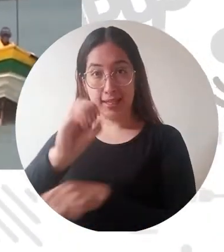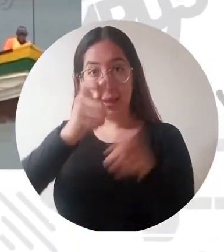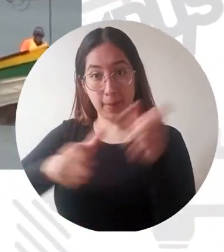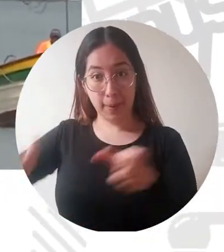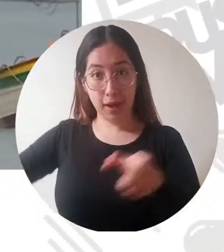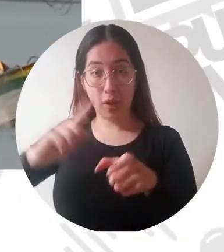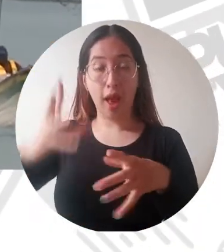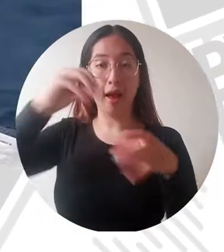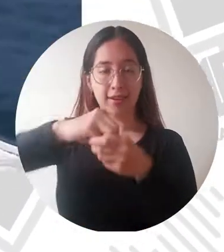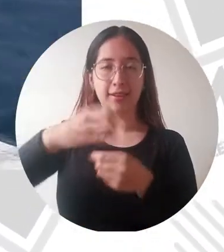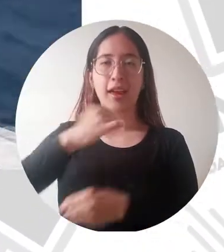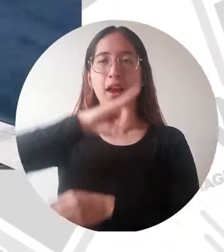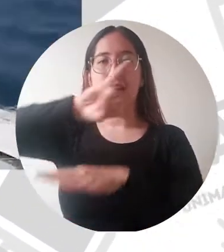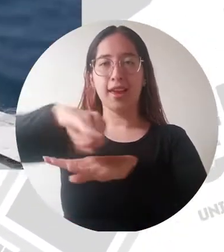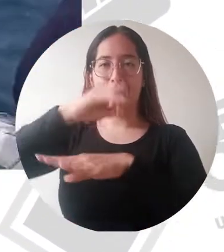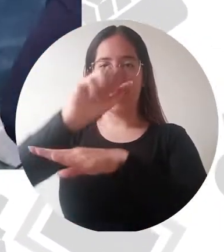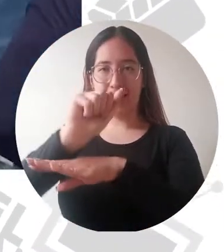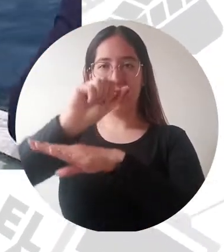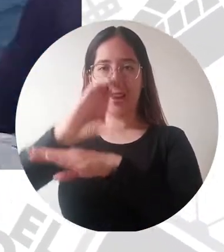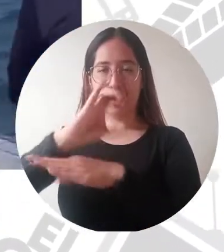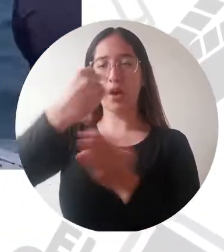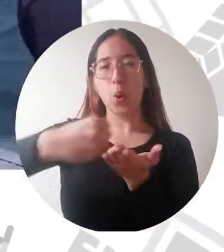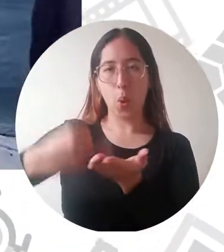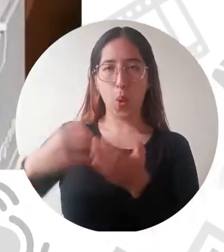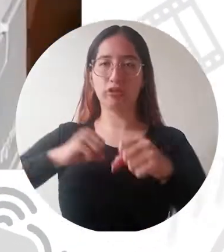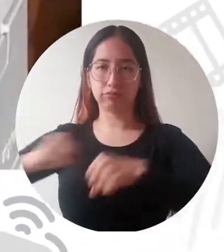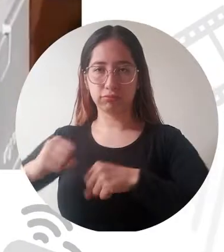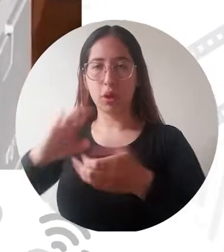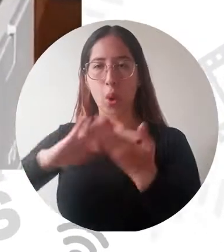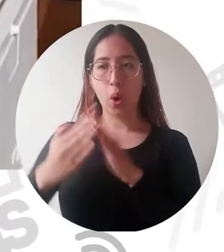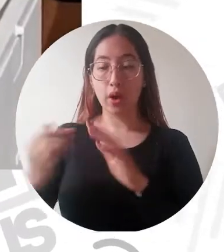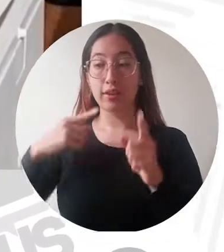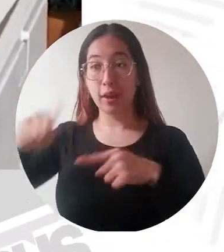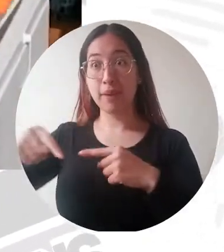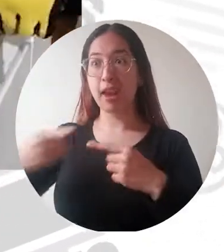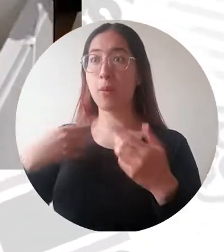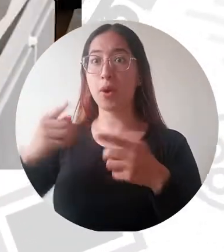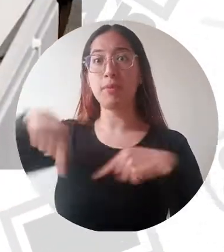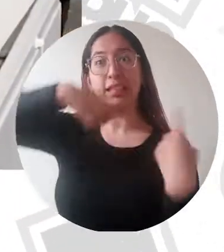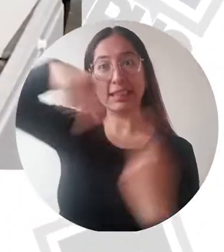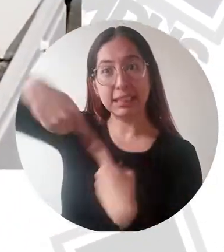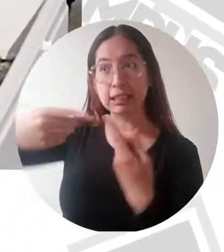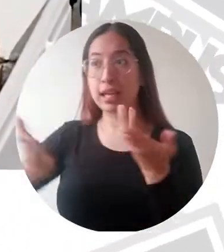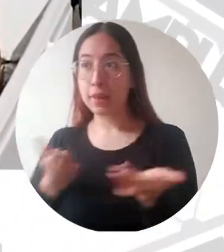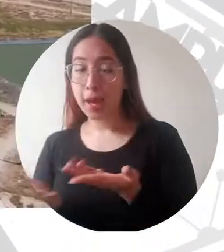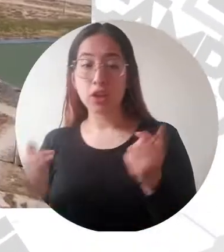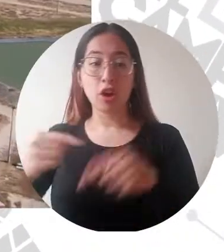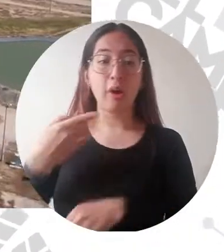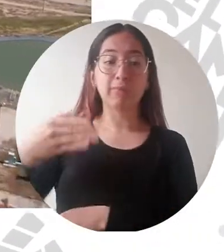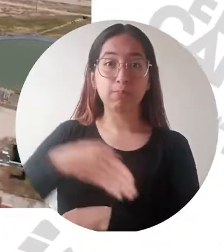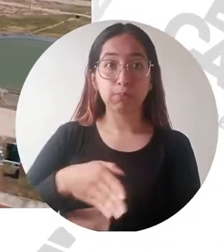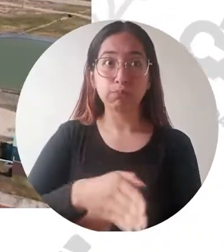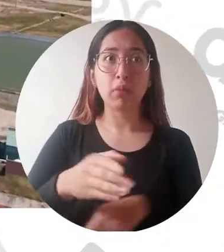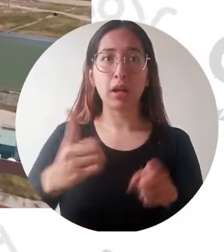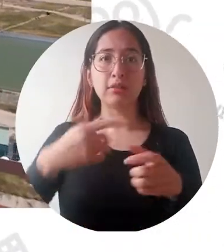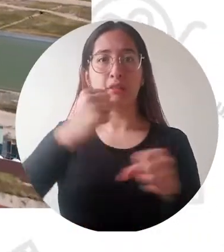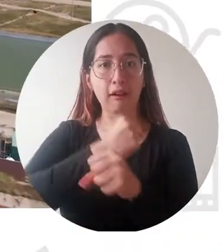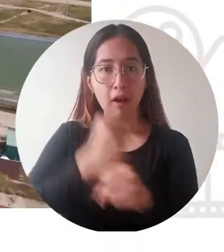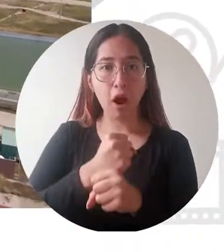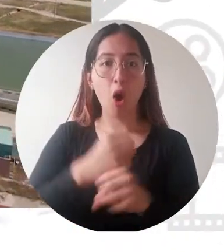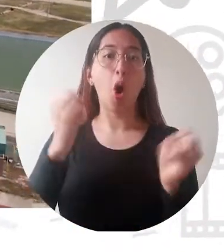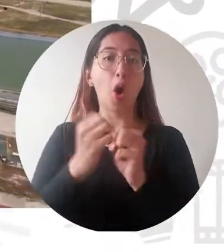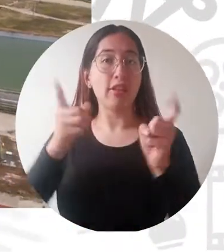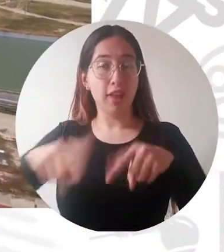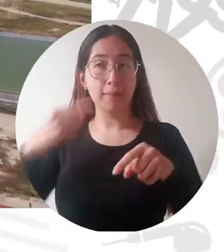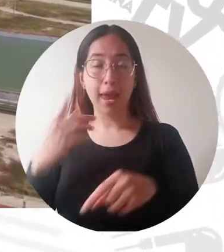entre miembros de juntas de acción comunal, prestadores de servicios turísticos, afiliados a asociaciones de pescadores y mujeres